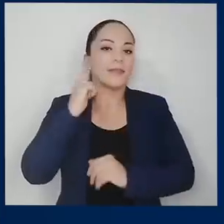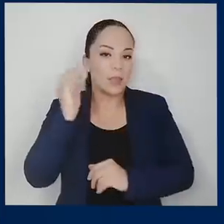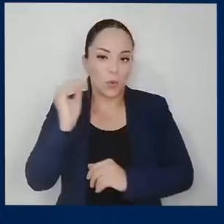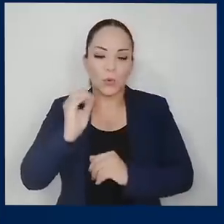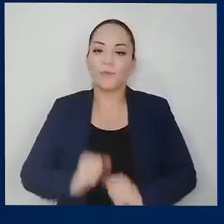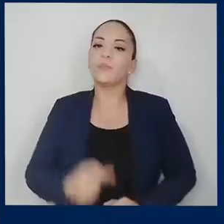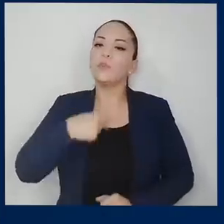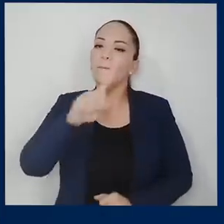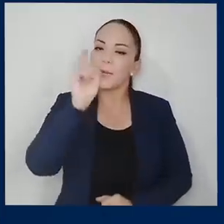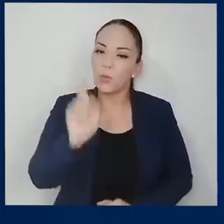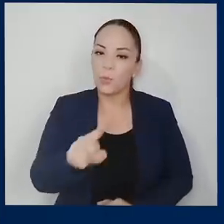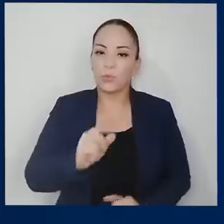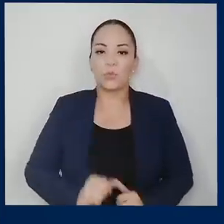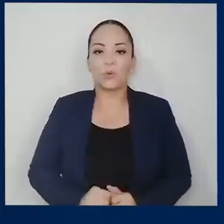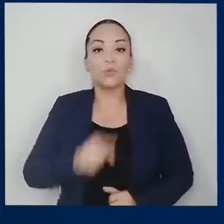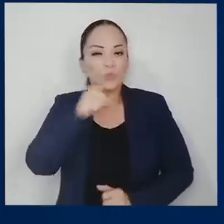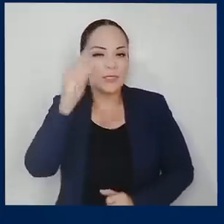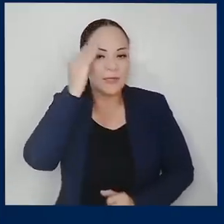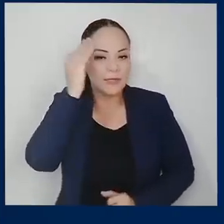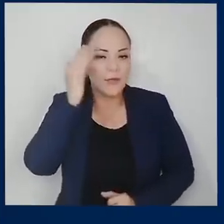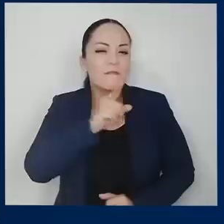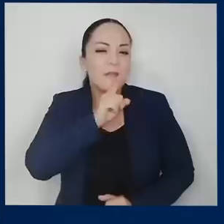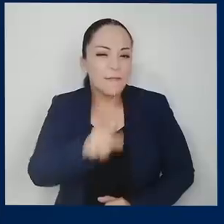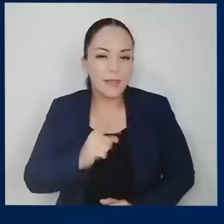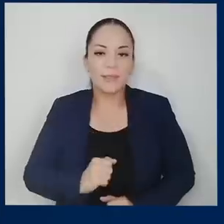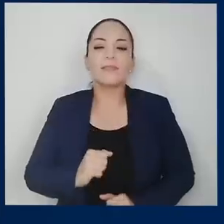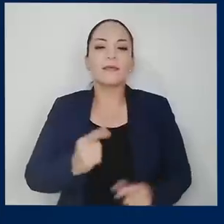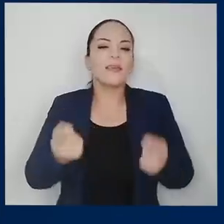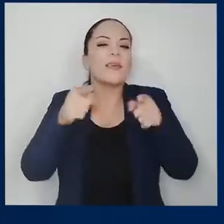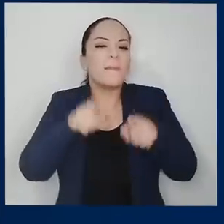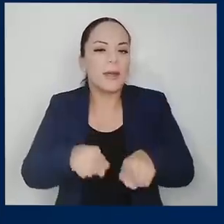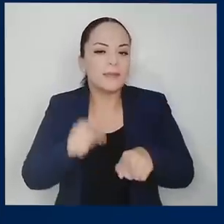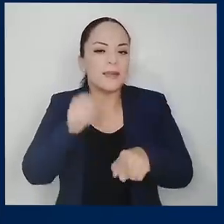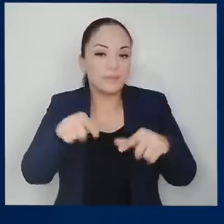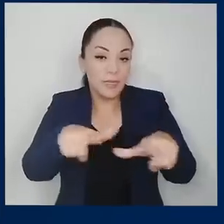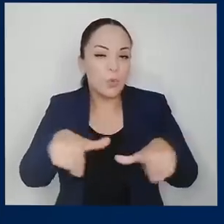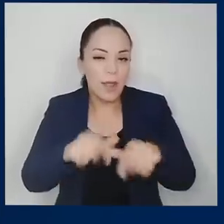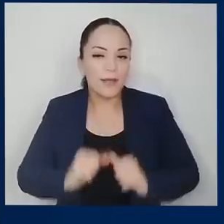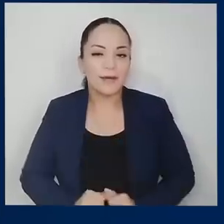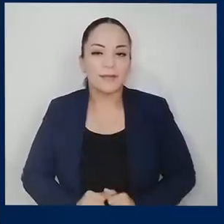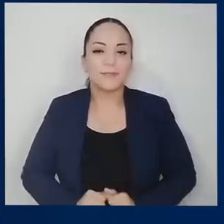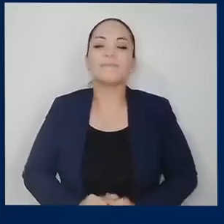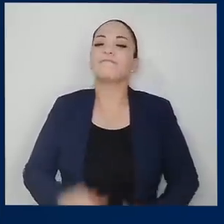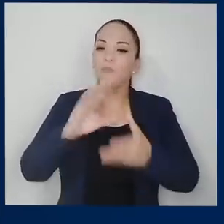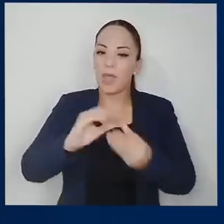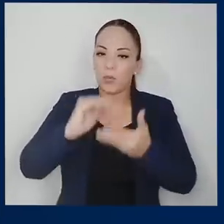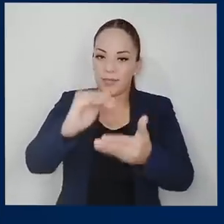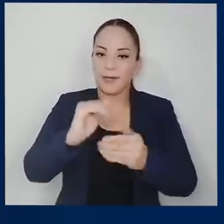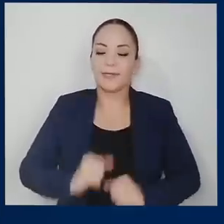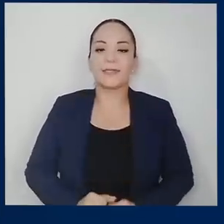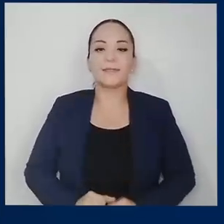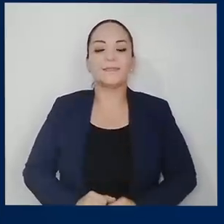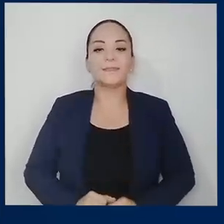de ese oro. Me pregunto, ¿saben ustedes en realidad lo que pasa ahí en crucitas?